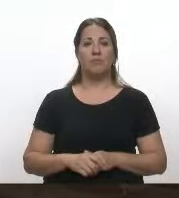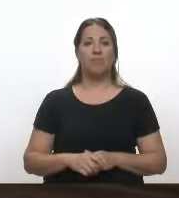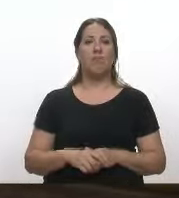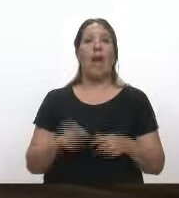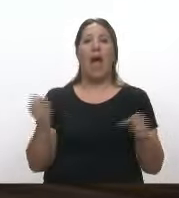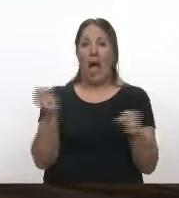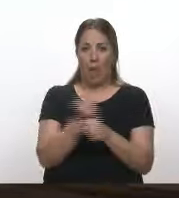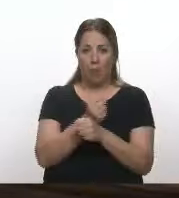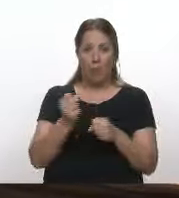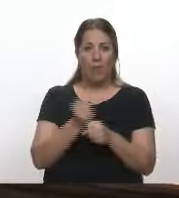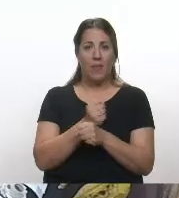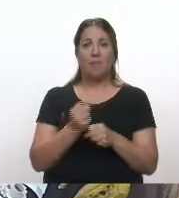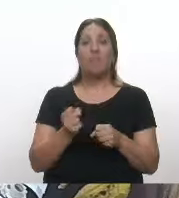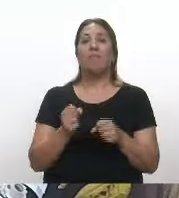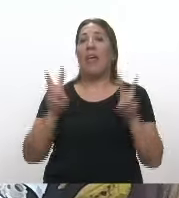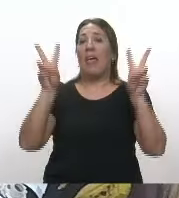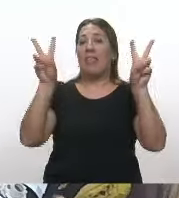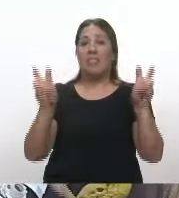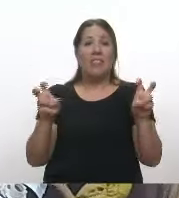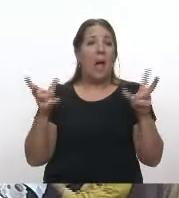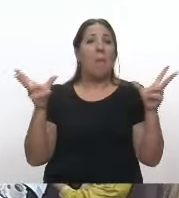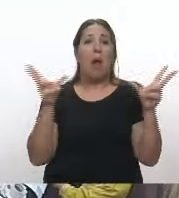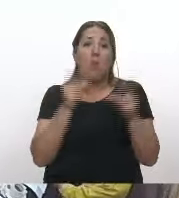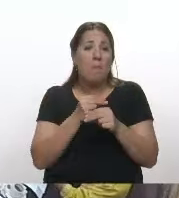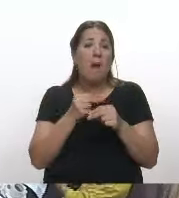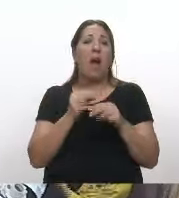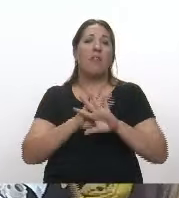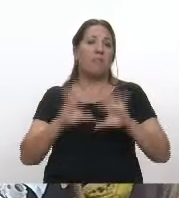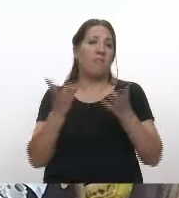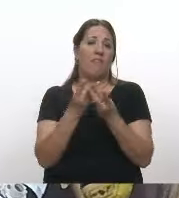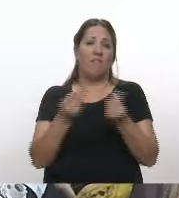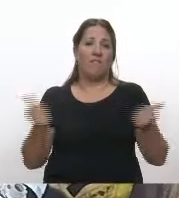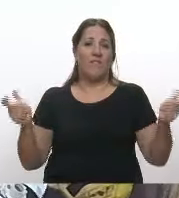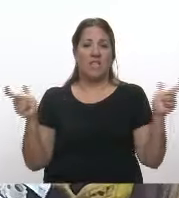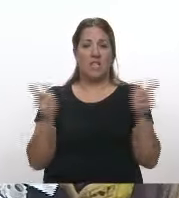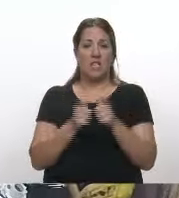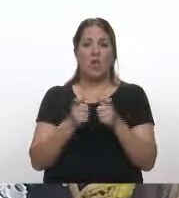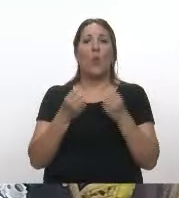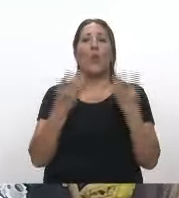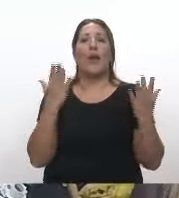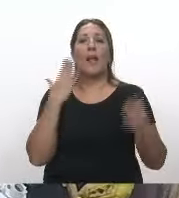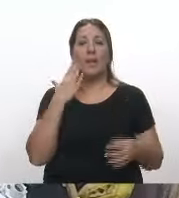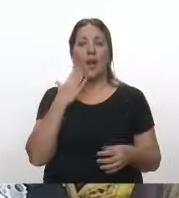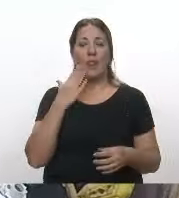Aprobado. No habiendo más asuntos que tratar, queda levantada la sesión. Buenas tardes.